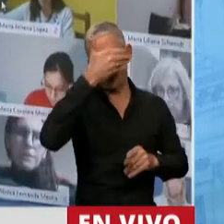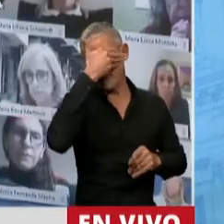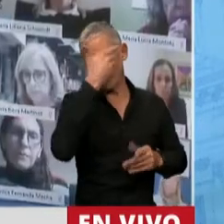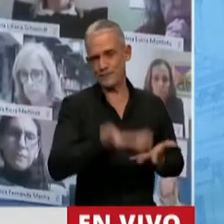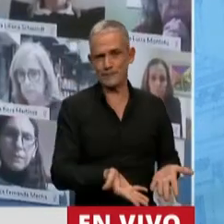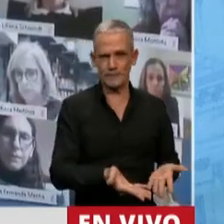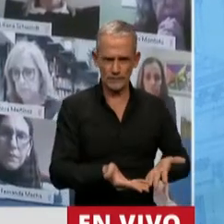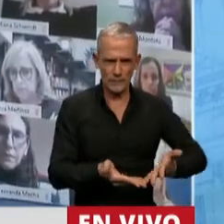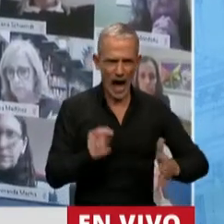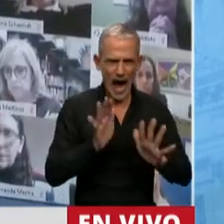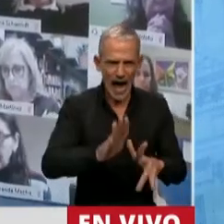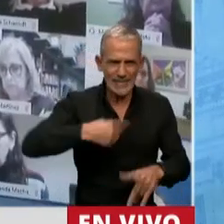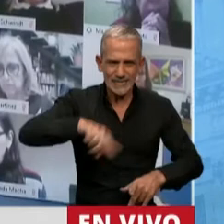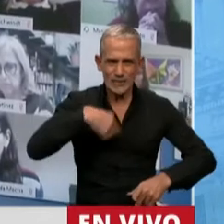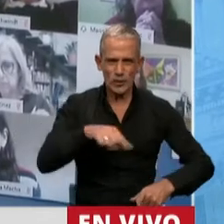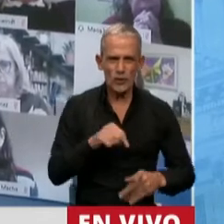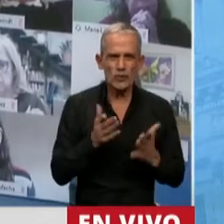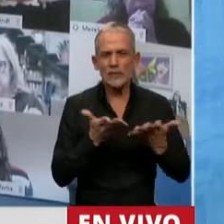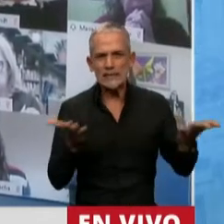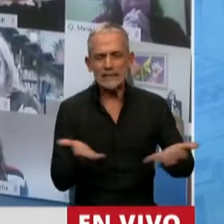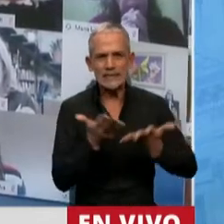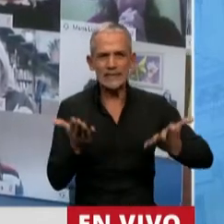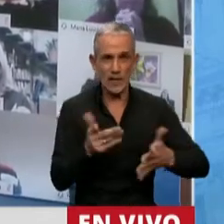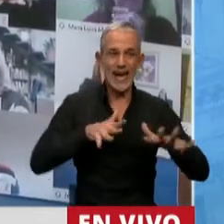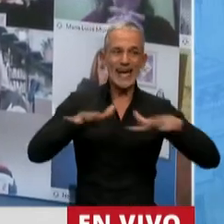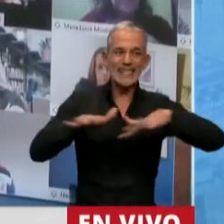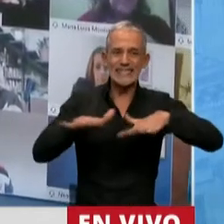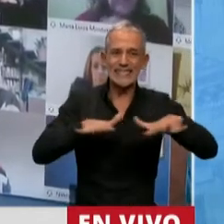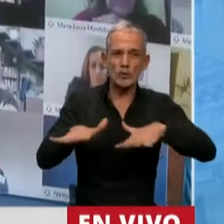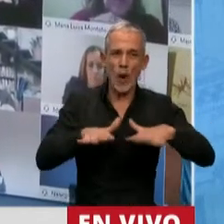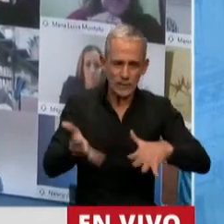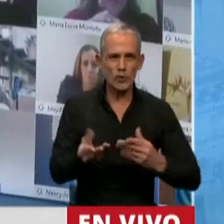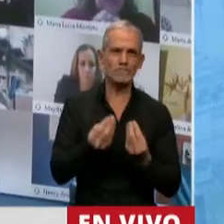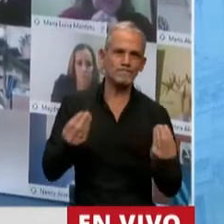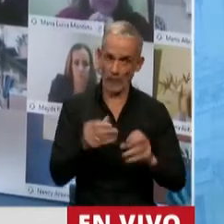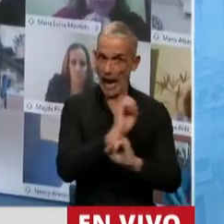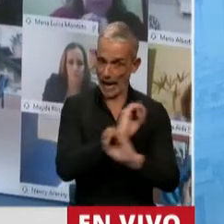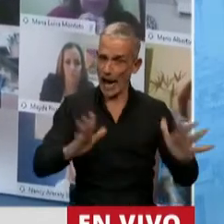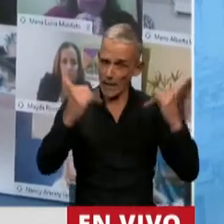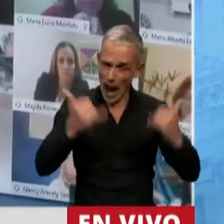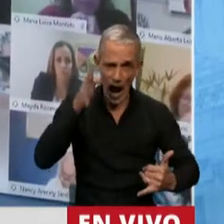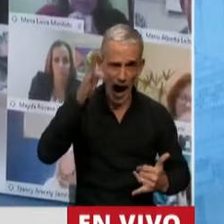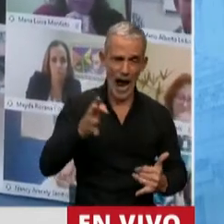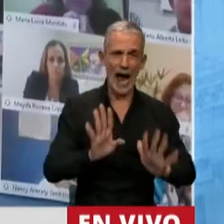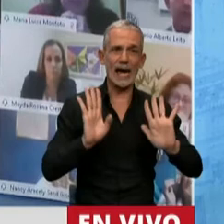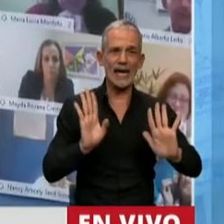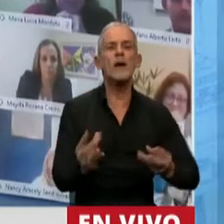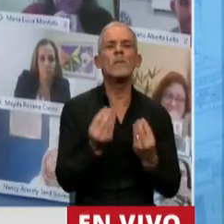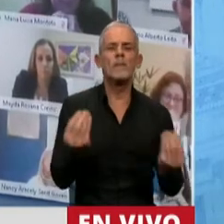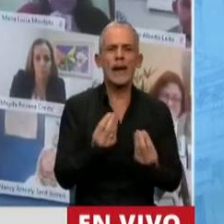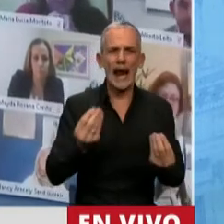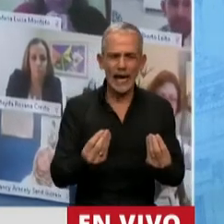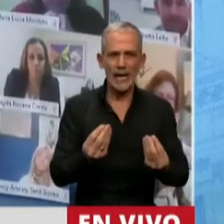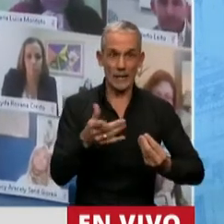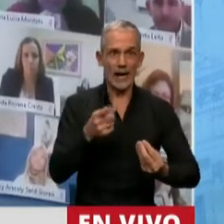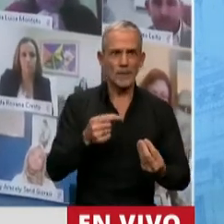Entonces, ¿de verdad nosotros creemos que no estamos en una situación lo suficientemente grave como para poder seguir trabajando con todas las